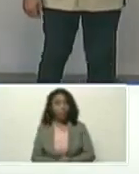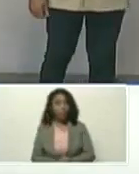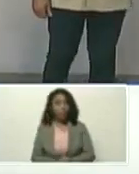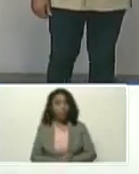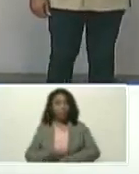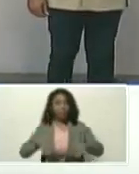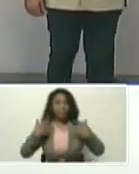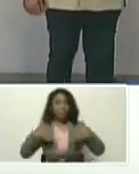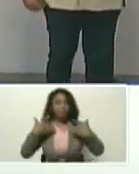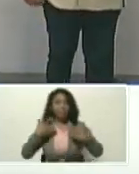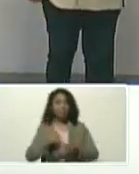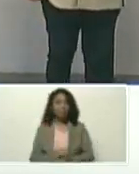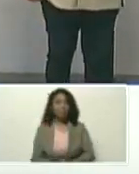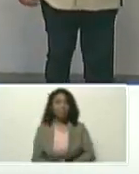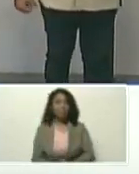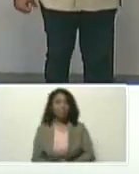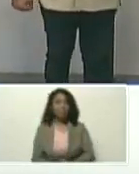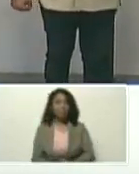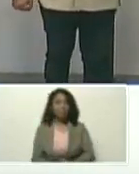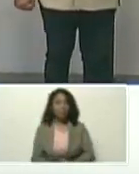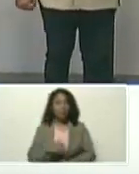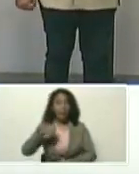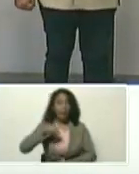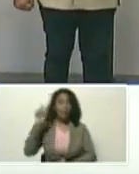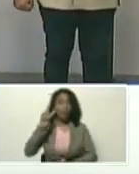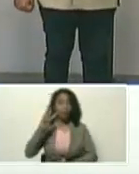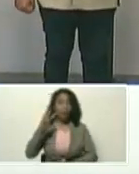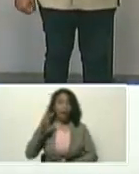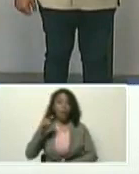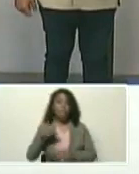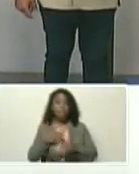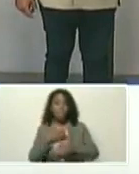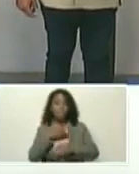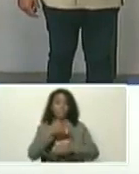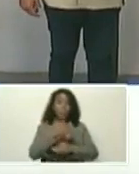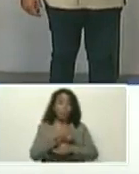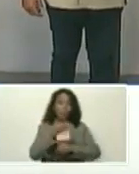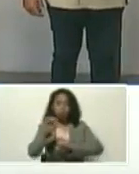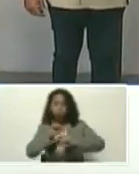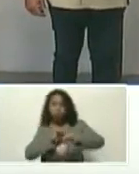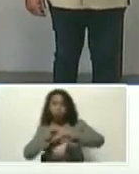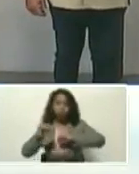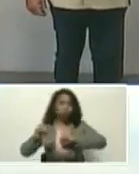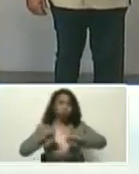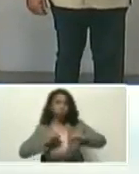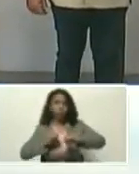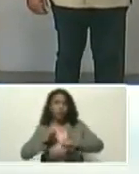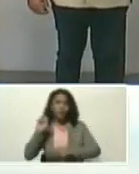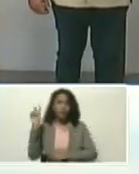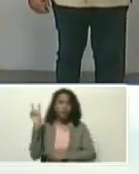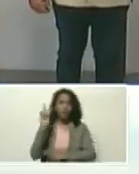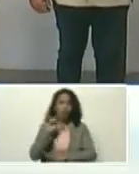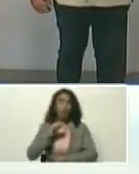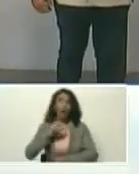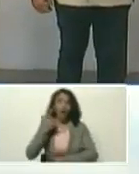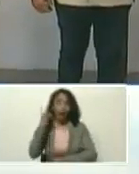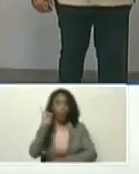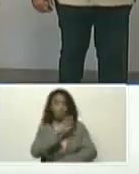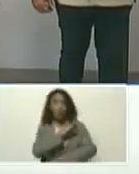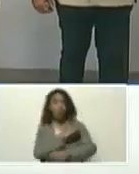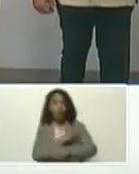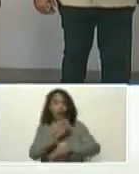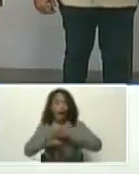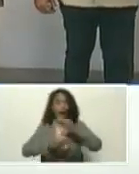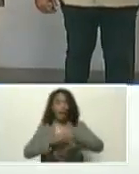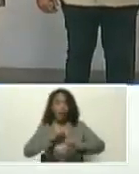alegría, que desde Venezuela, estamos yendo a la acción, que desde Venezuela, el poder, para hacer las